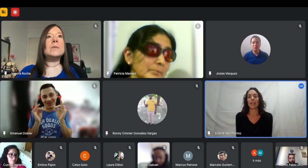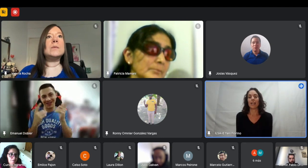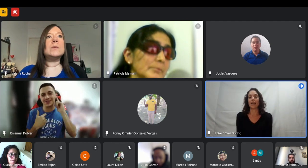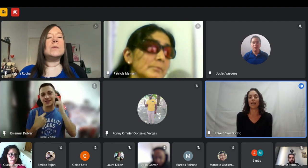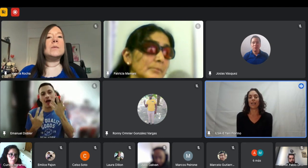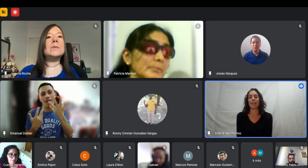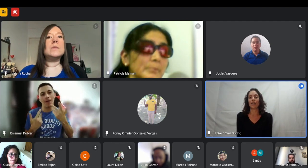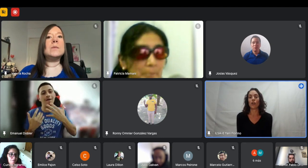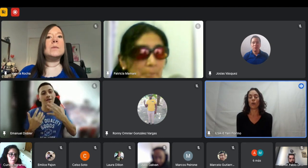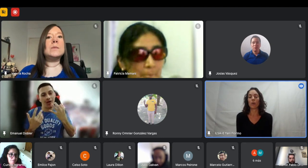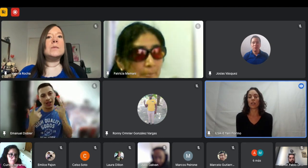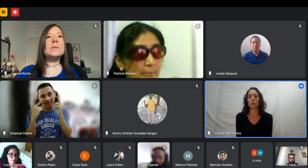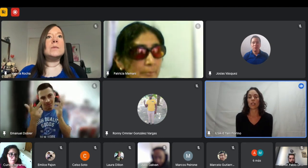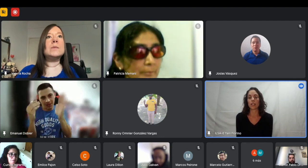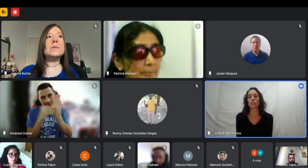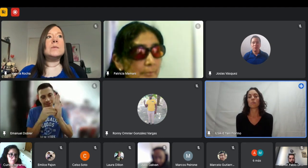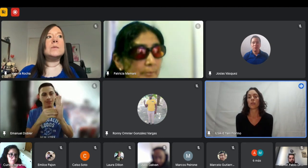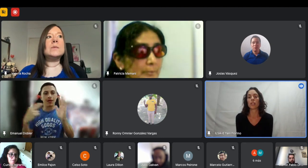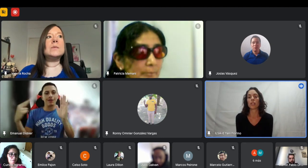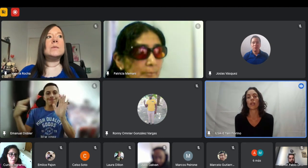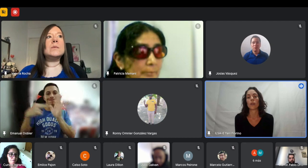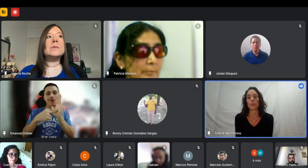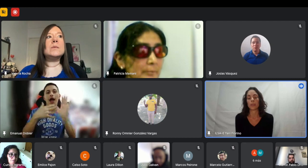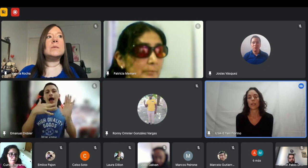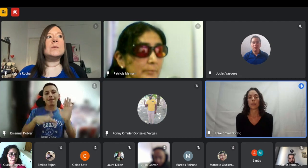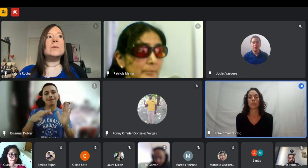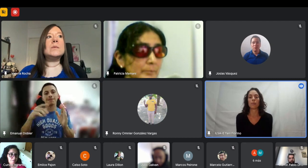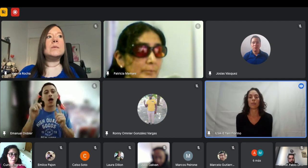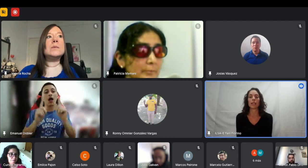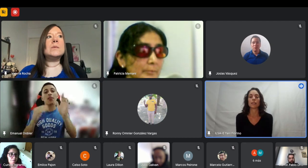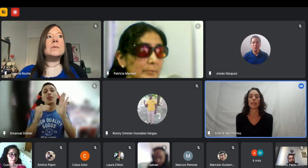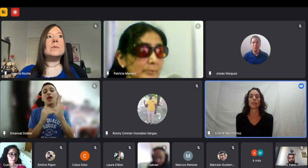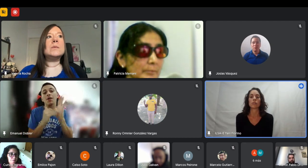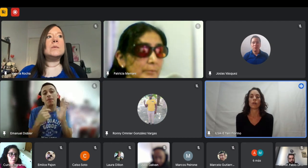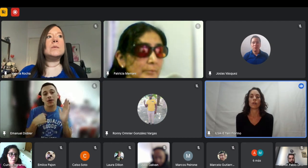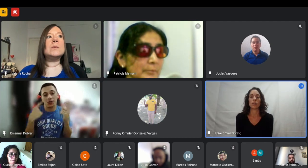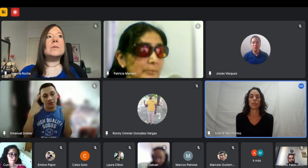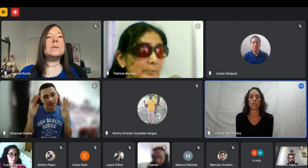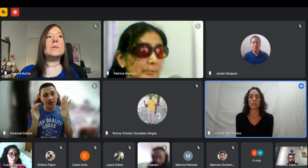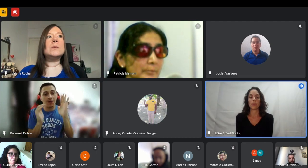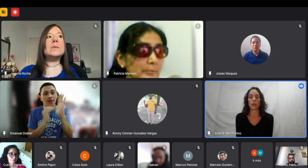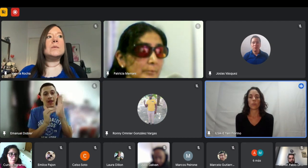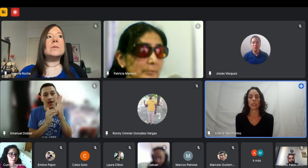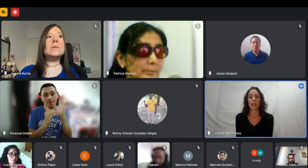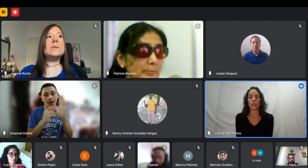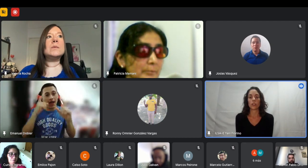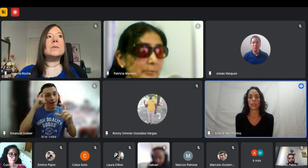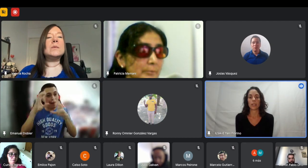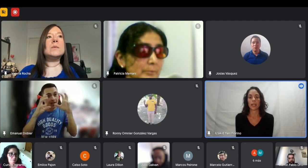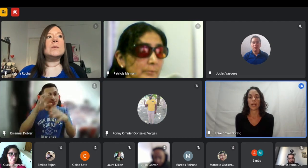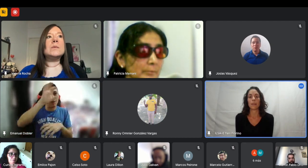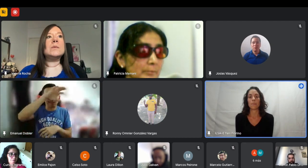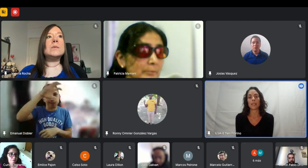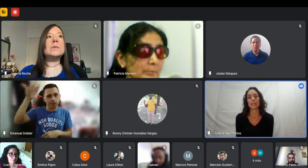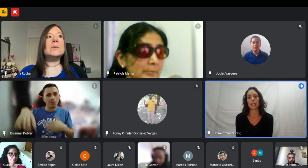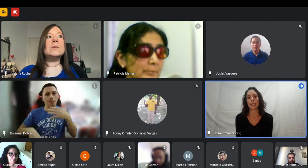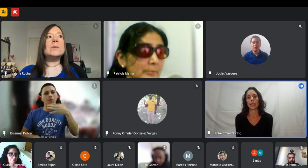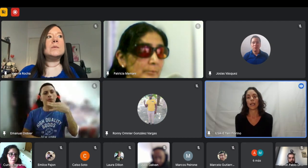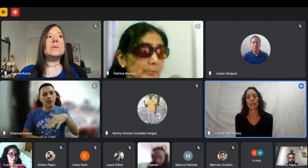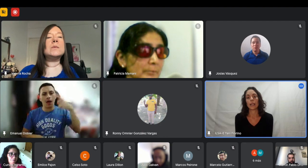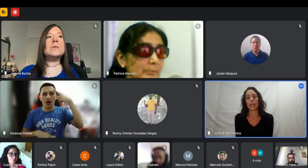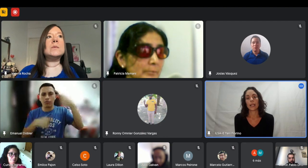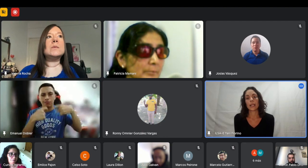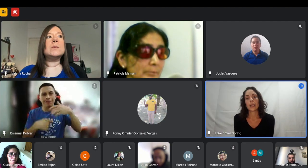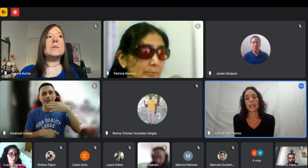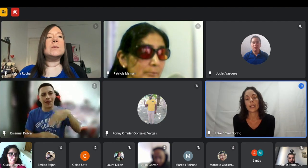él no lo puede escuchar entonces por eso él lo pone para que puedan mandarle textos y se puedan comunicar de otra manera él piensa